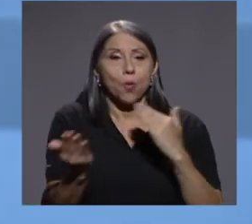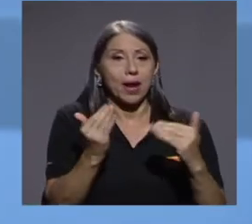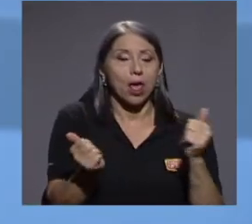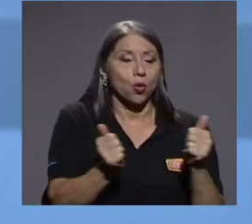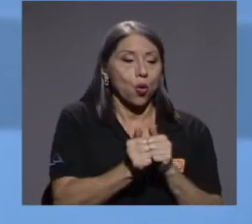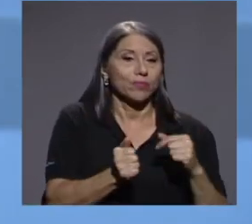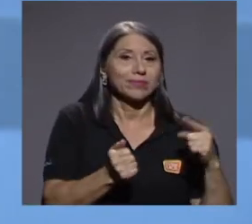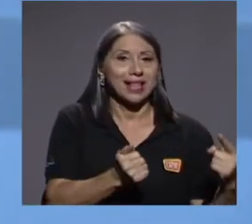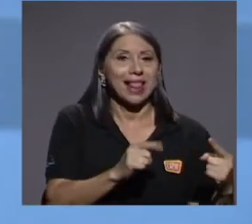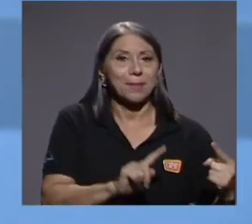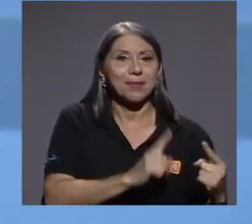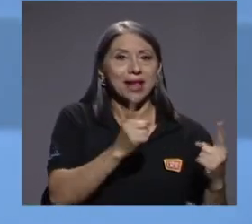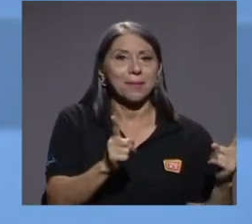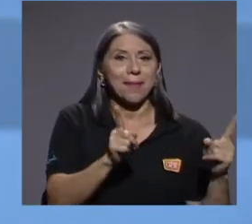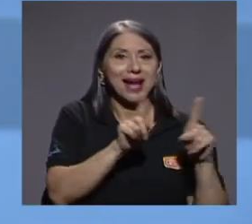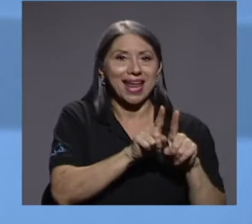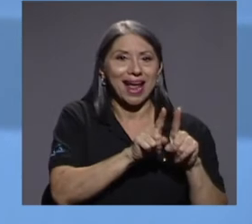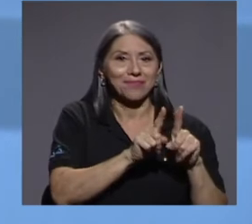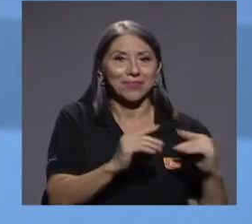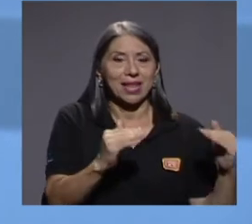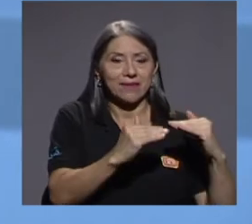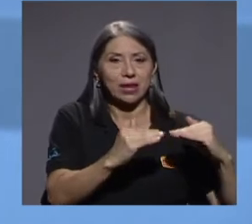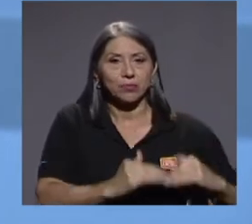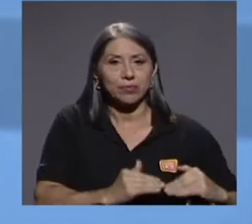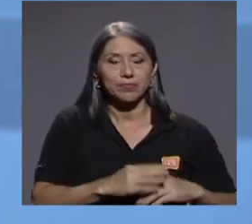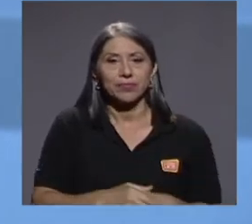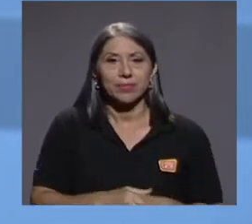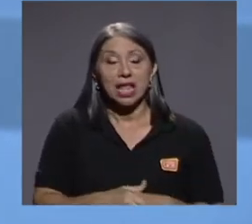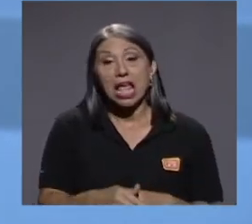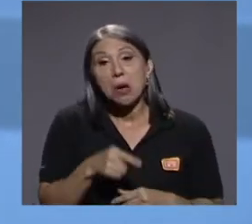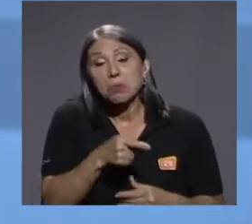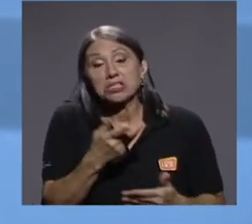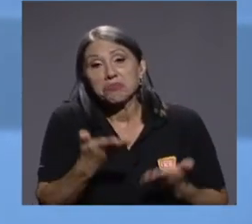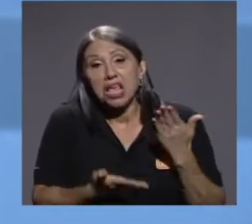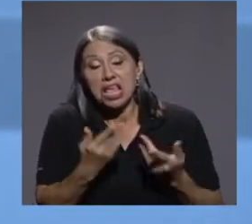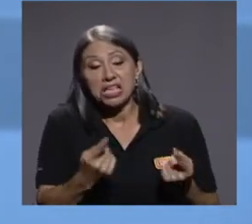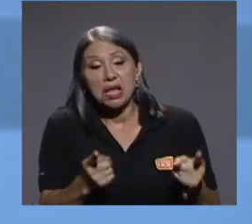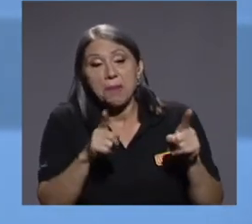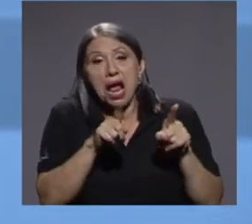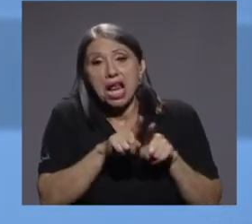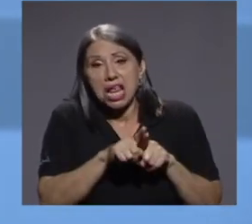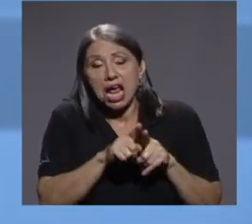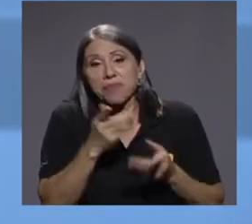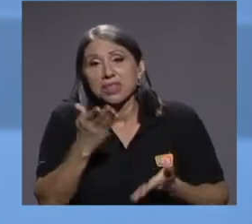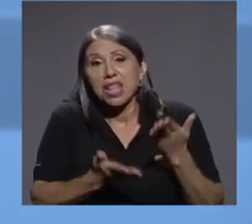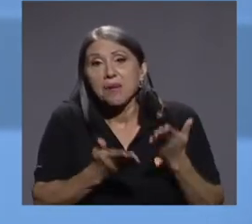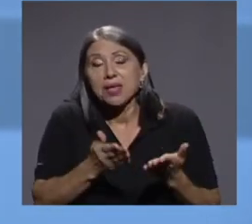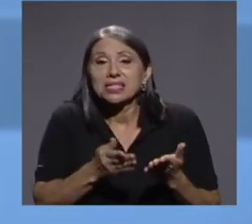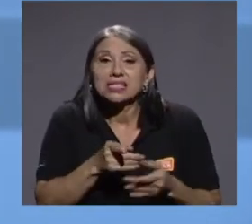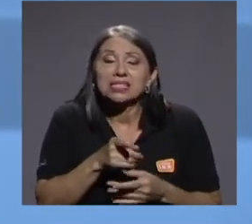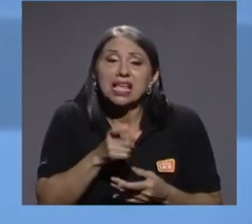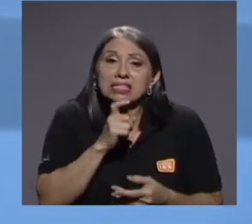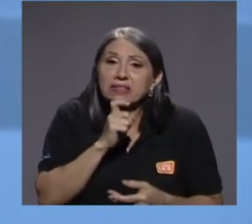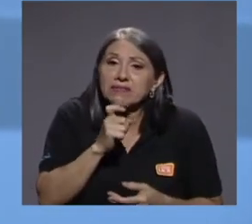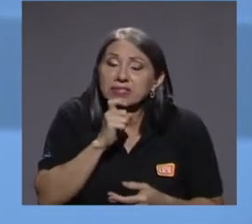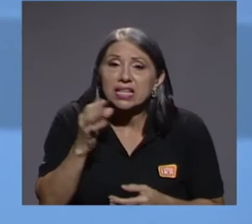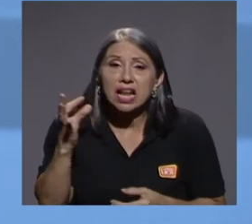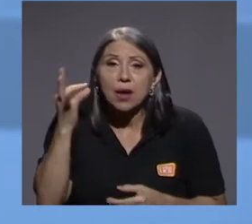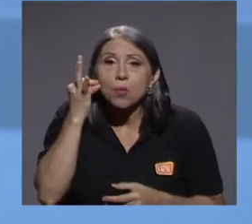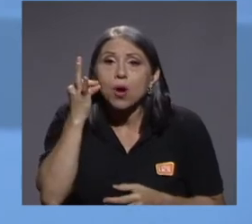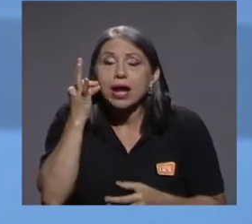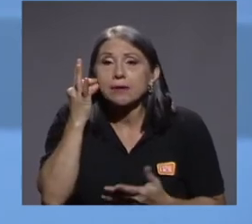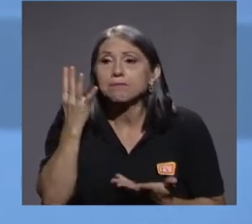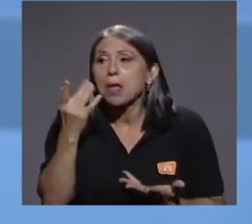esta primer pareja podría ser normal que la mujer encuentre dificultades para insertarse en el mercado